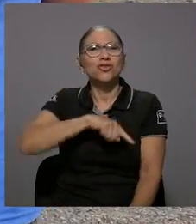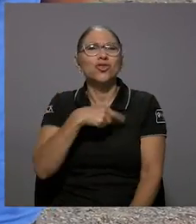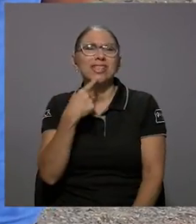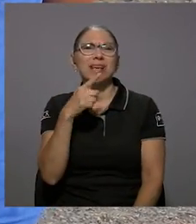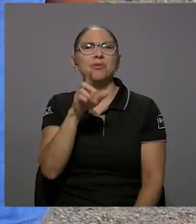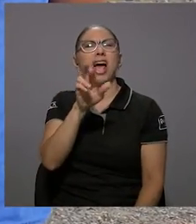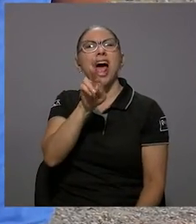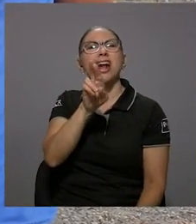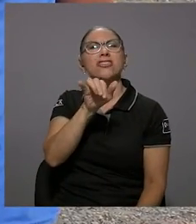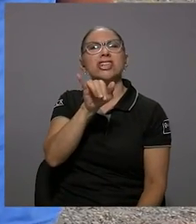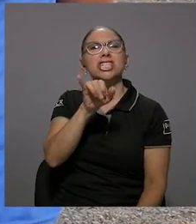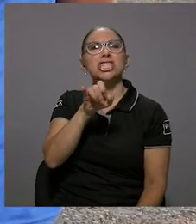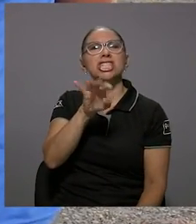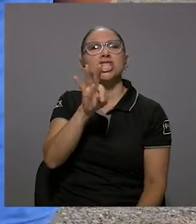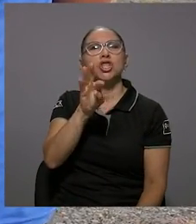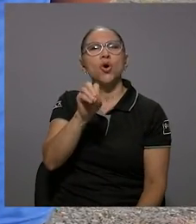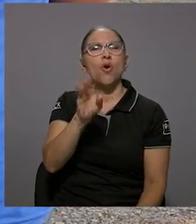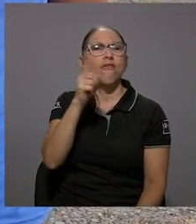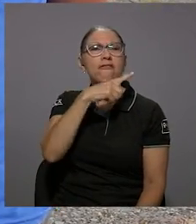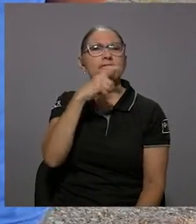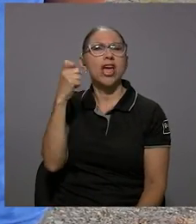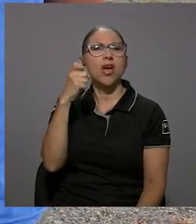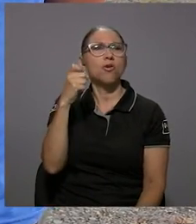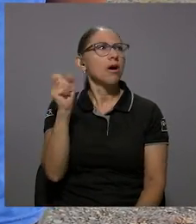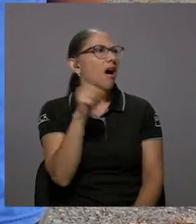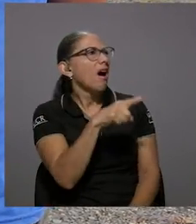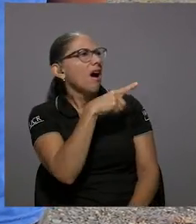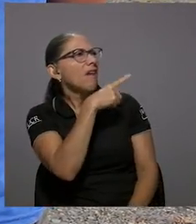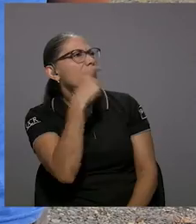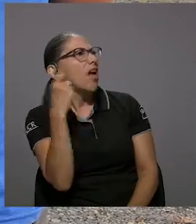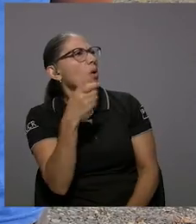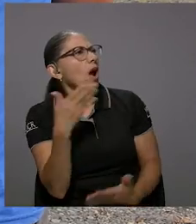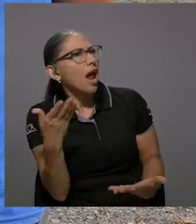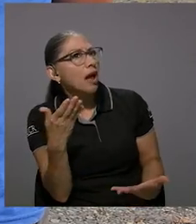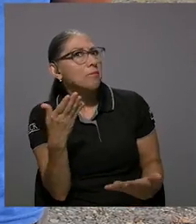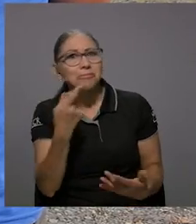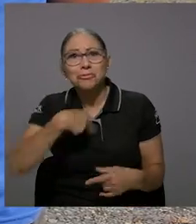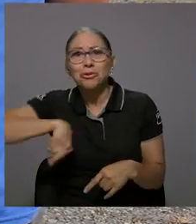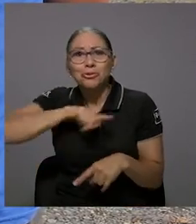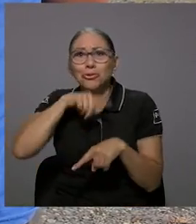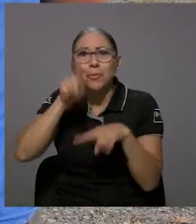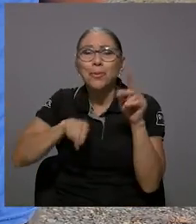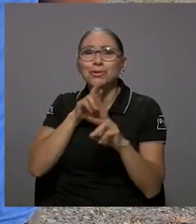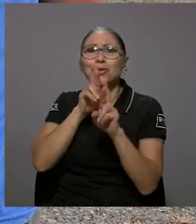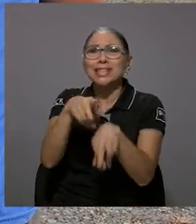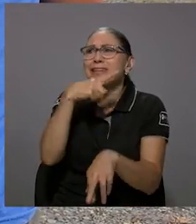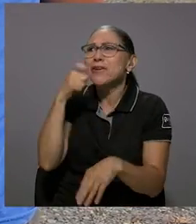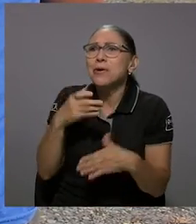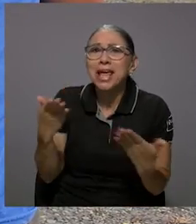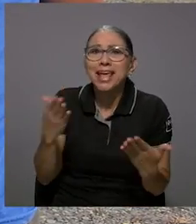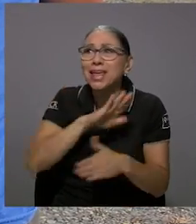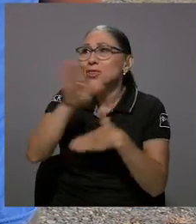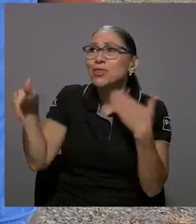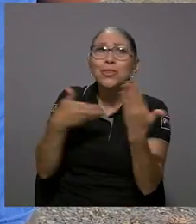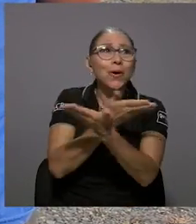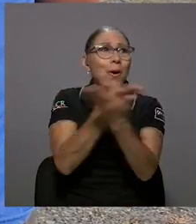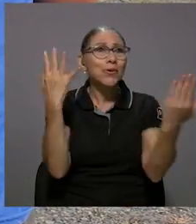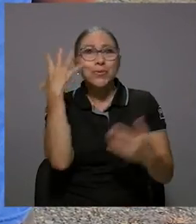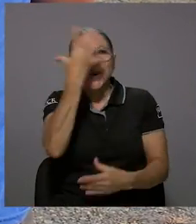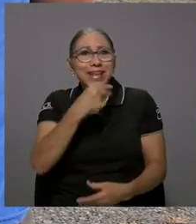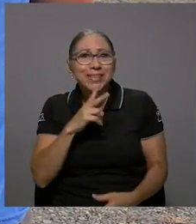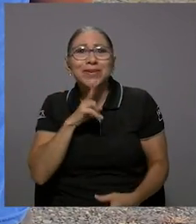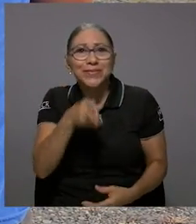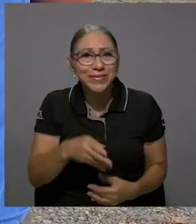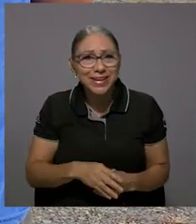gran belleza que tenemos en nuestro contorno, ¿verdad? Lo que antes le llamábamos que Rillito era feo, y nos preguntan, ¿pero qué es lo feo de